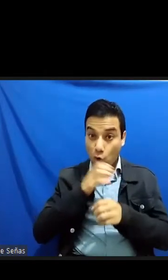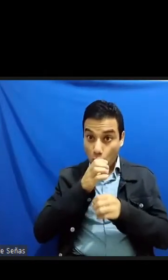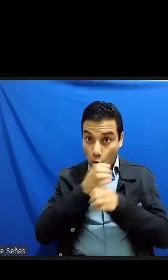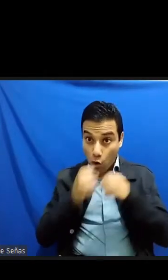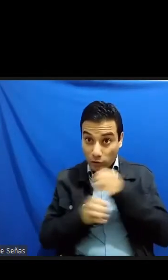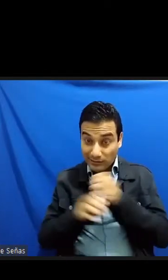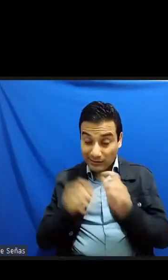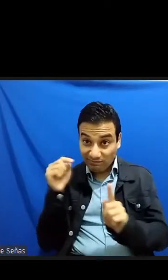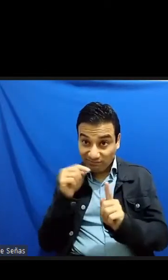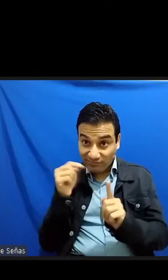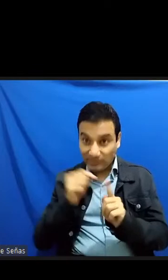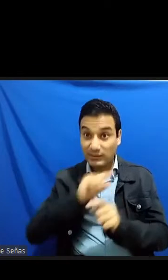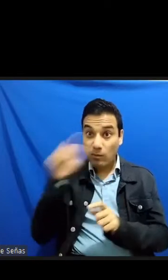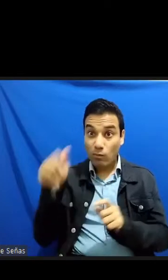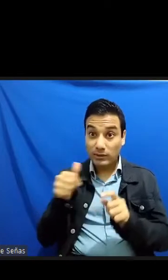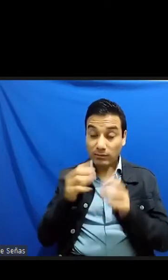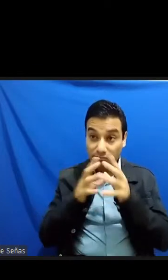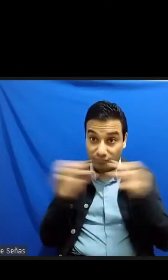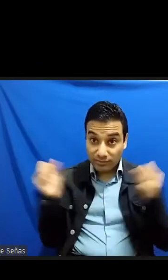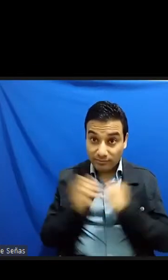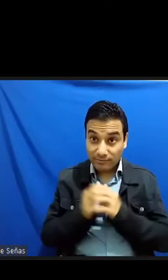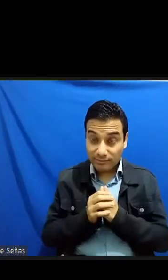debajo de la